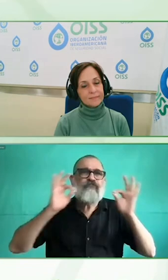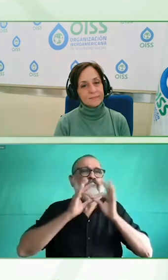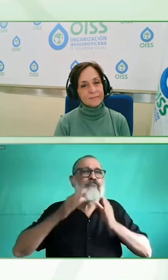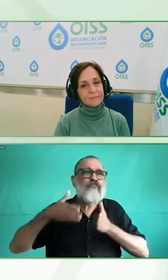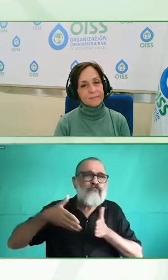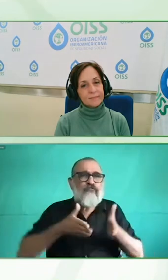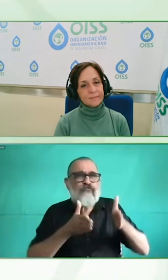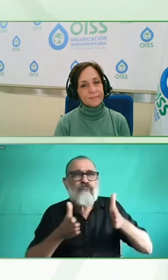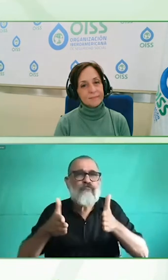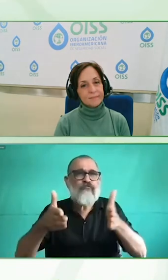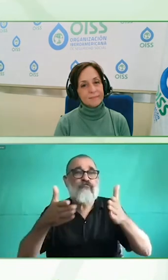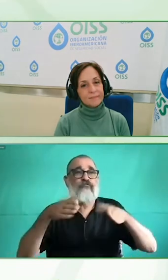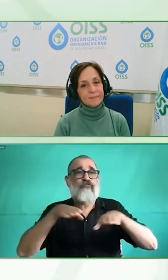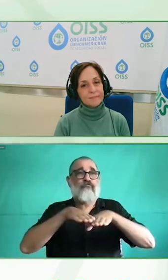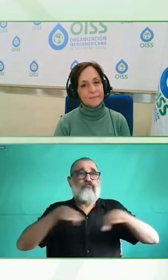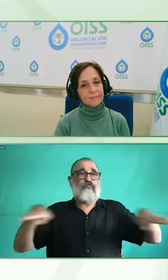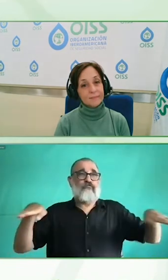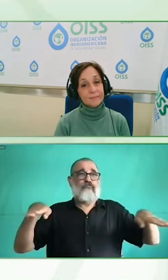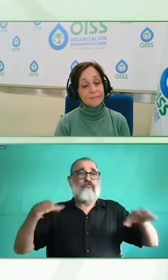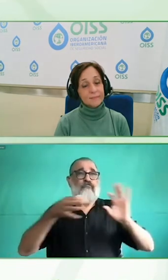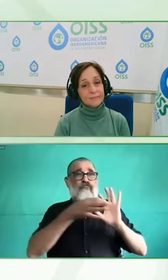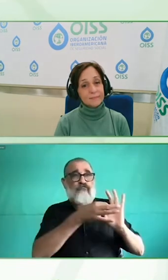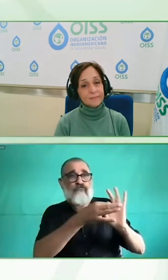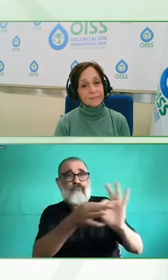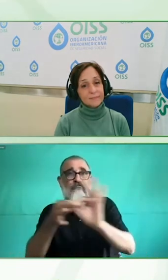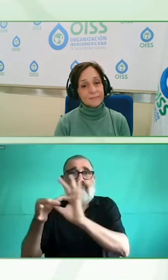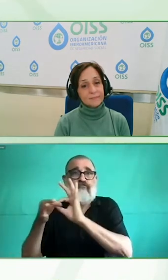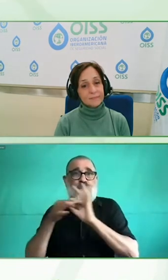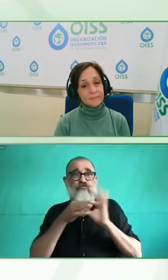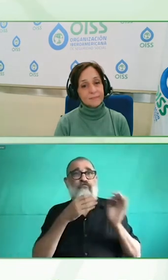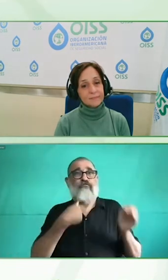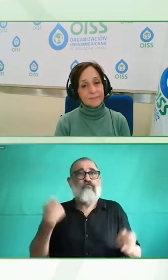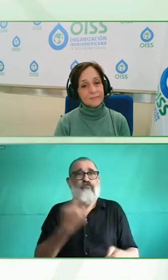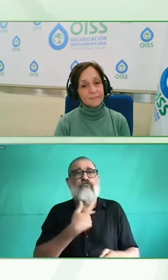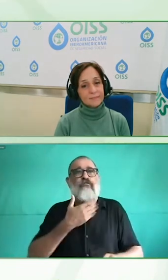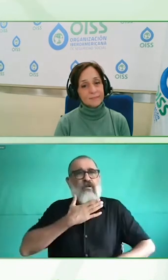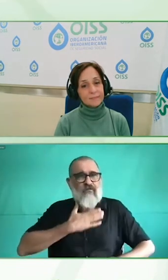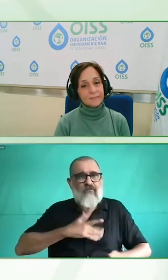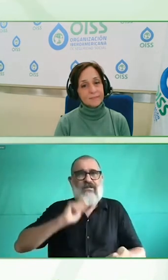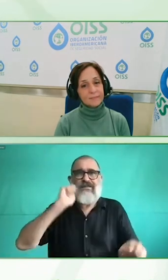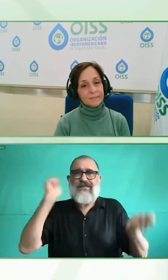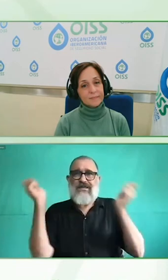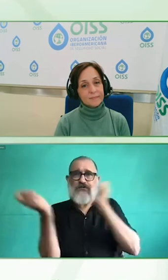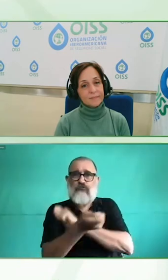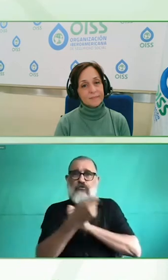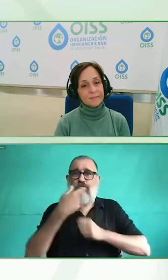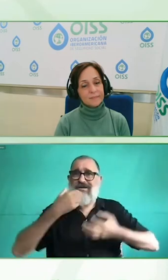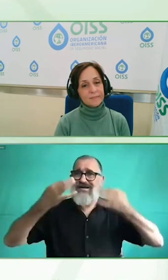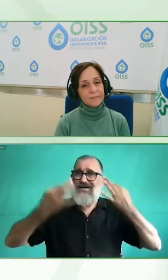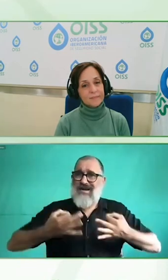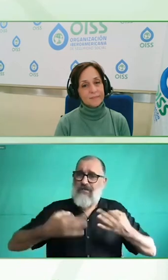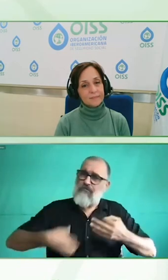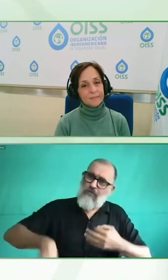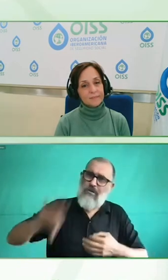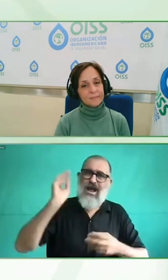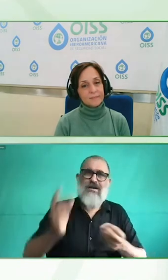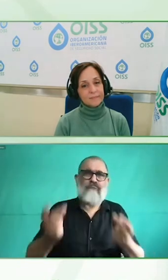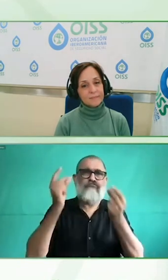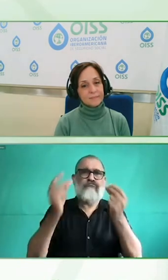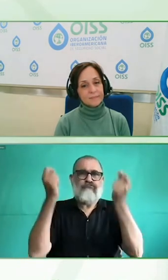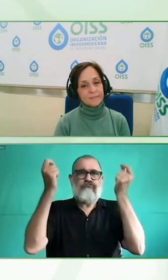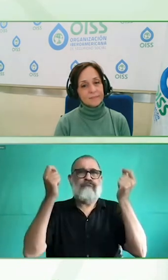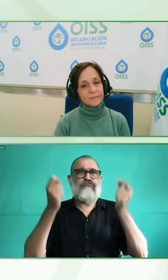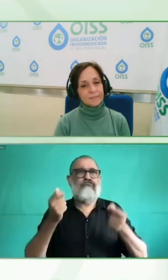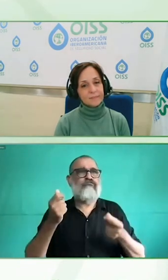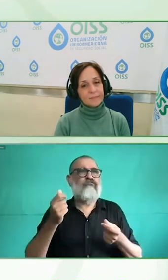hay un 20% de los problemas que se pueden solucionar con tecnología porque la tecnología transforma la realidad